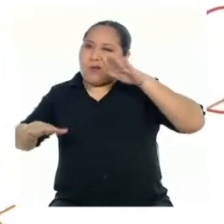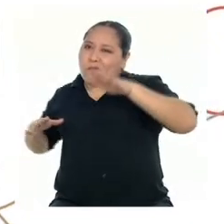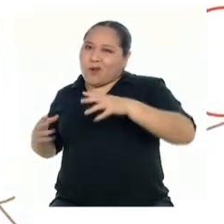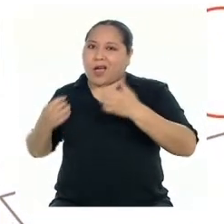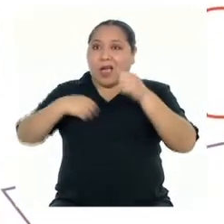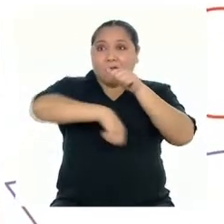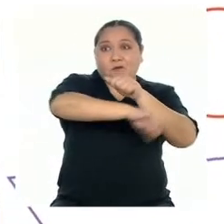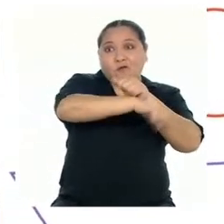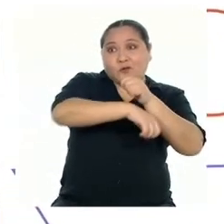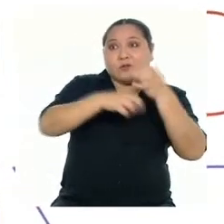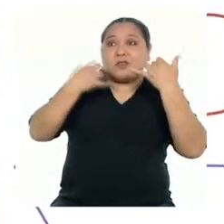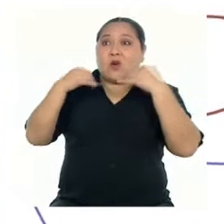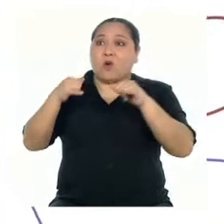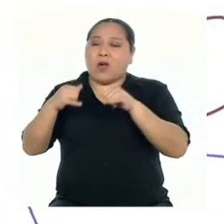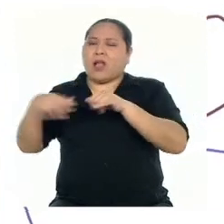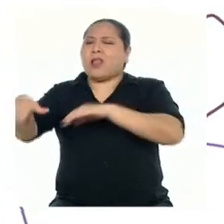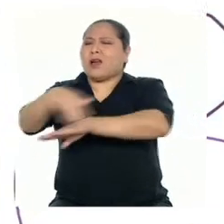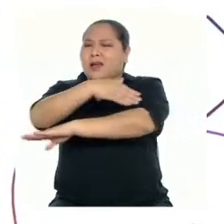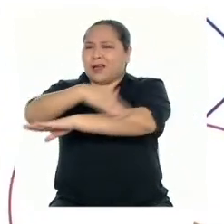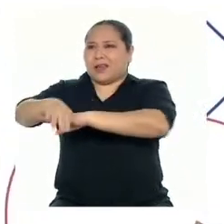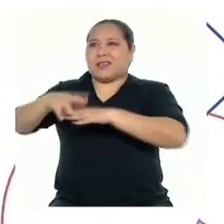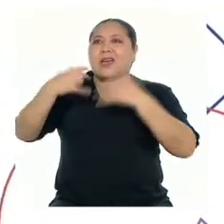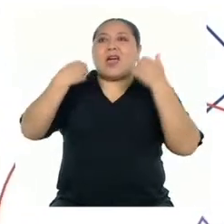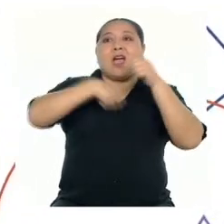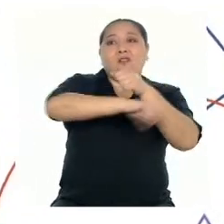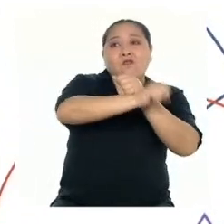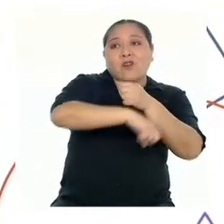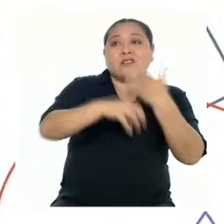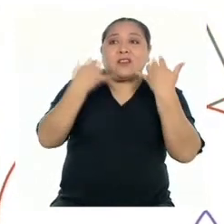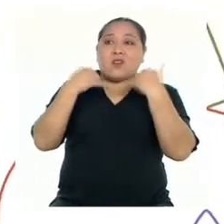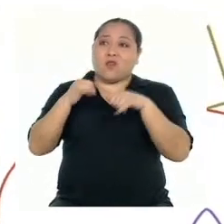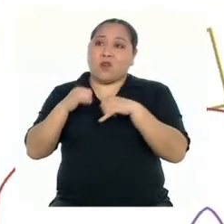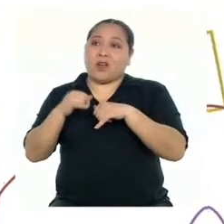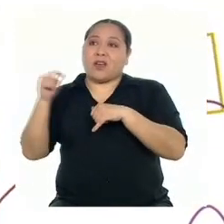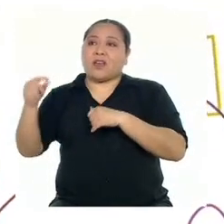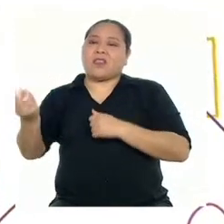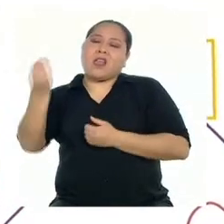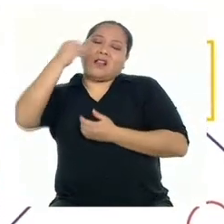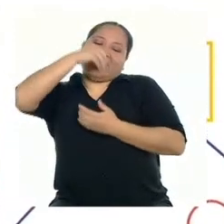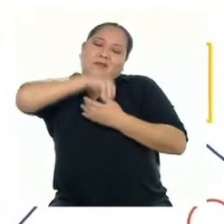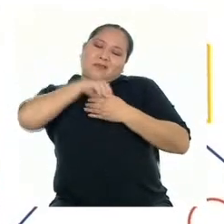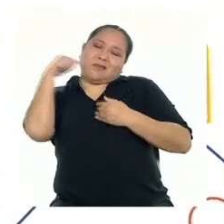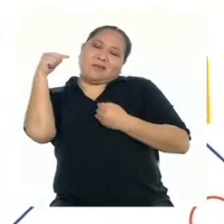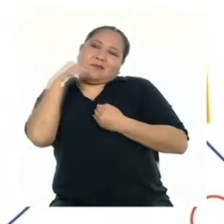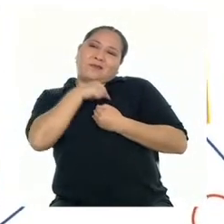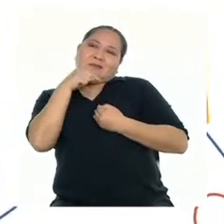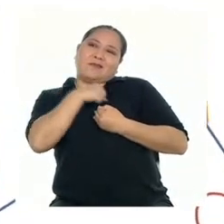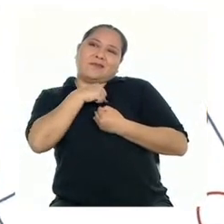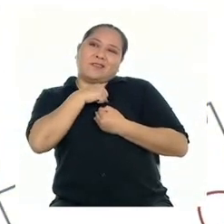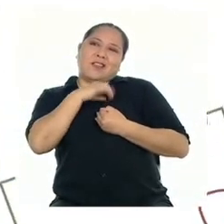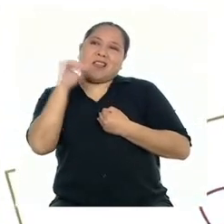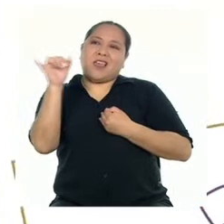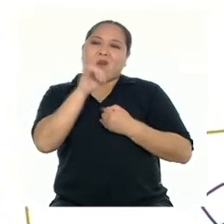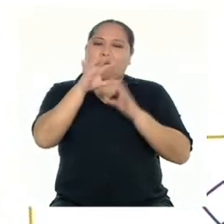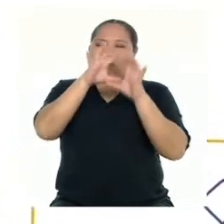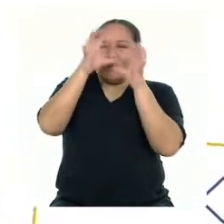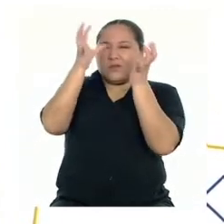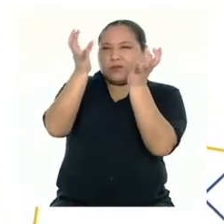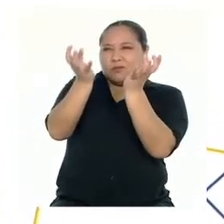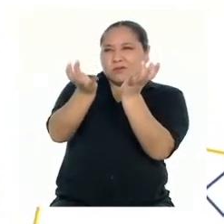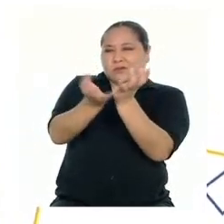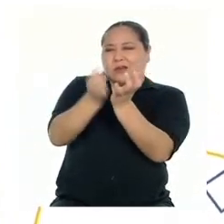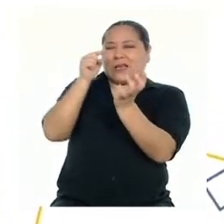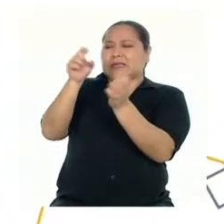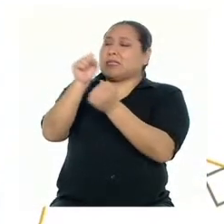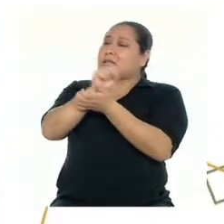Al fútbol se juega en la calle. Al fútbol se juega en el alma. Idéntico balón. Forma sagrada